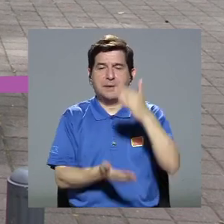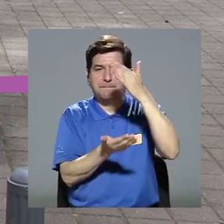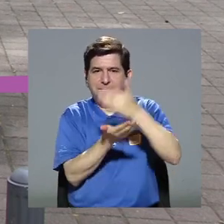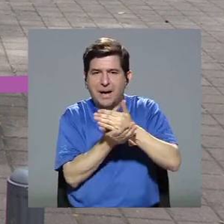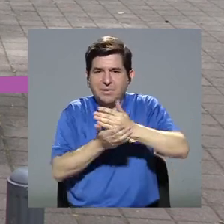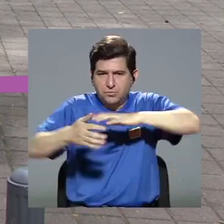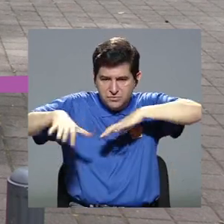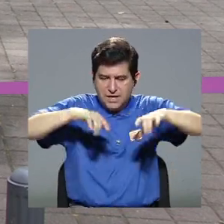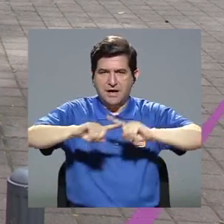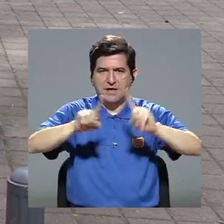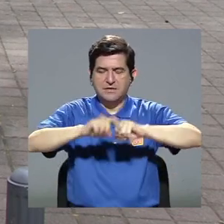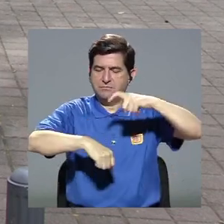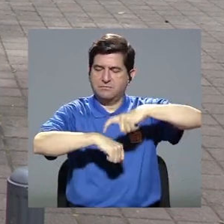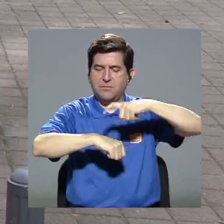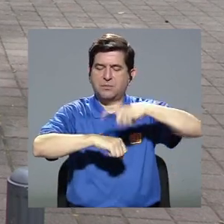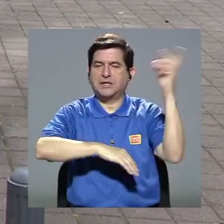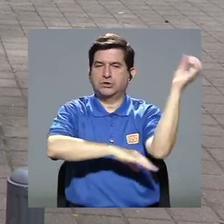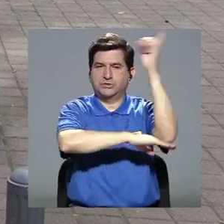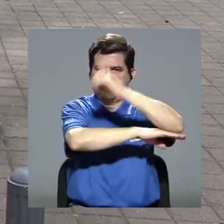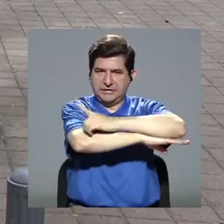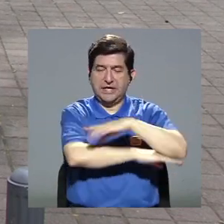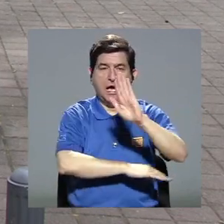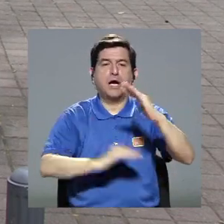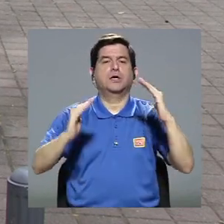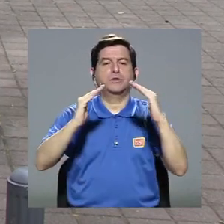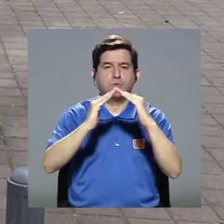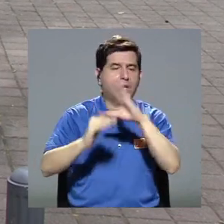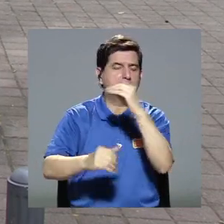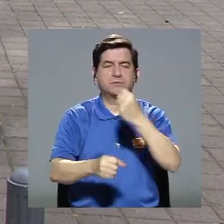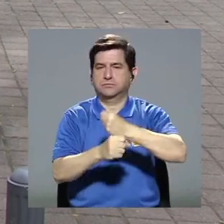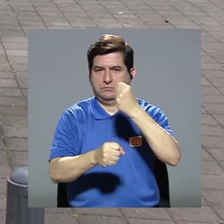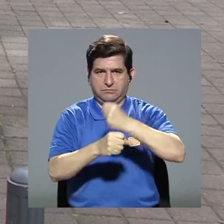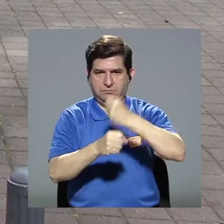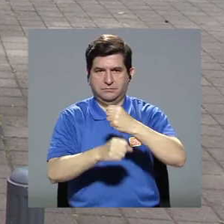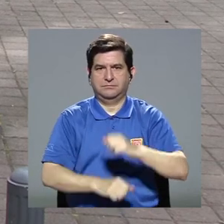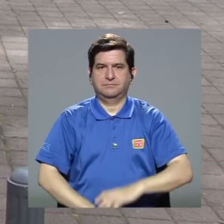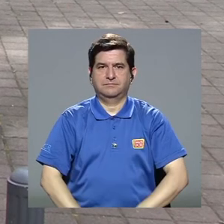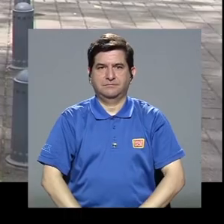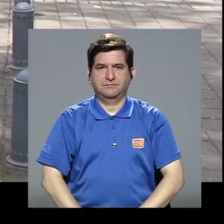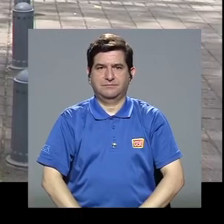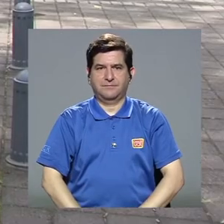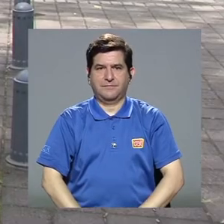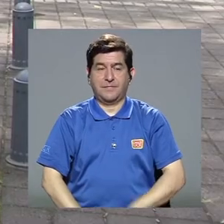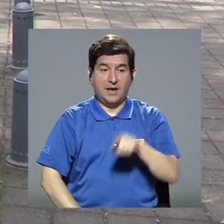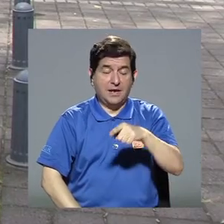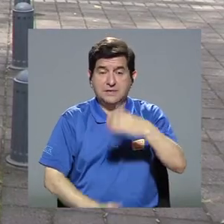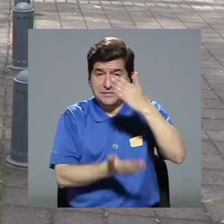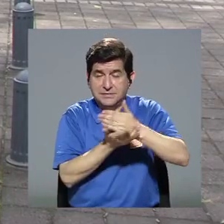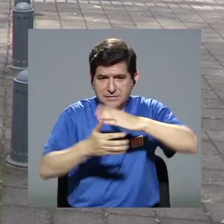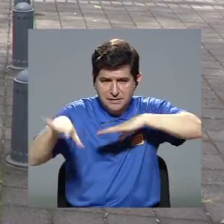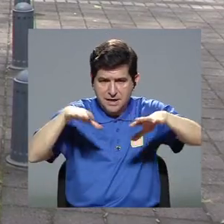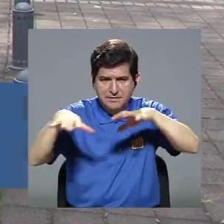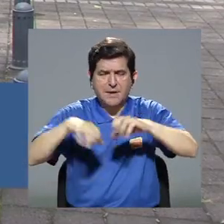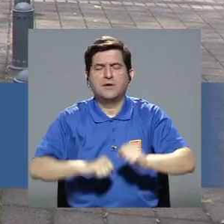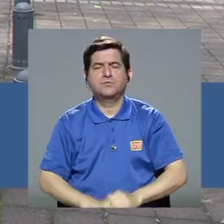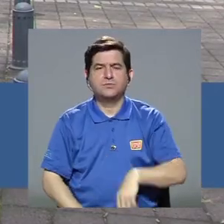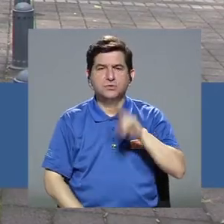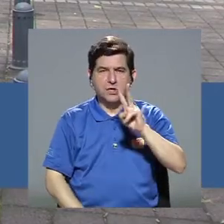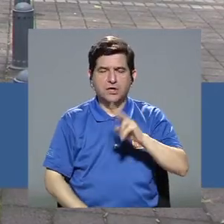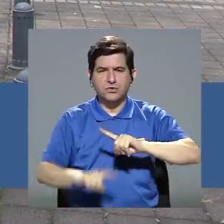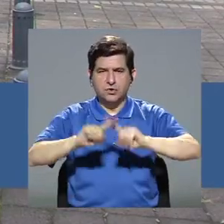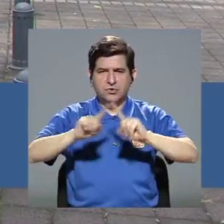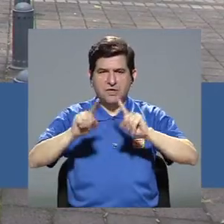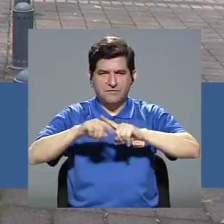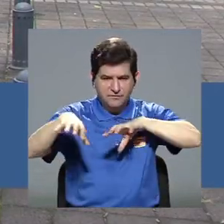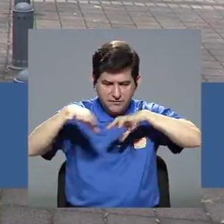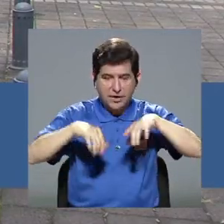como pausas activas en diferentes momentos del día, ya sea en su casa o en su trabajo. En estas pausas activas vamos a repasar